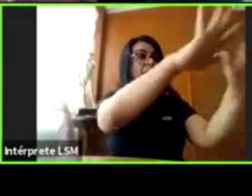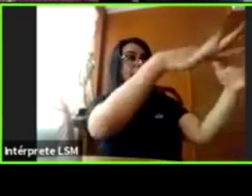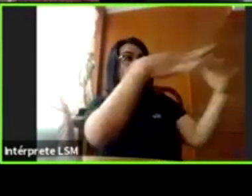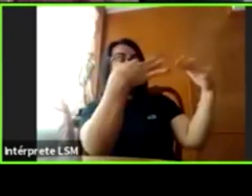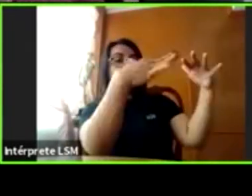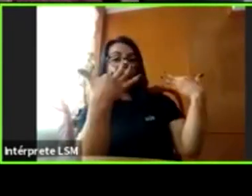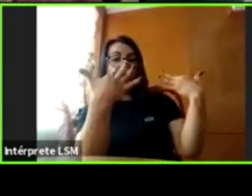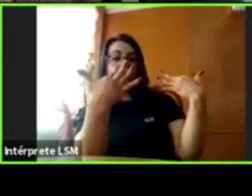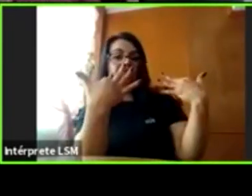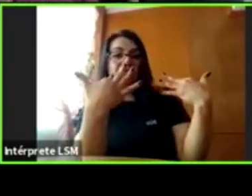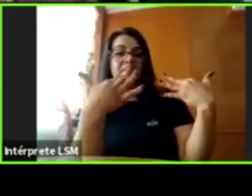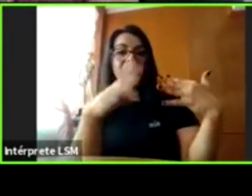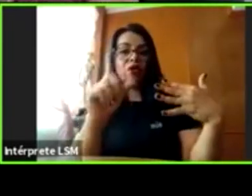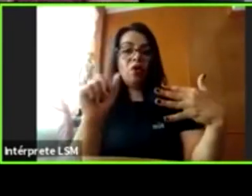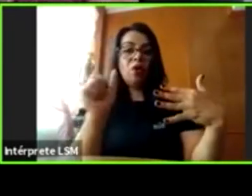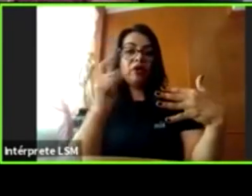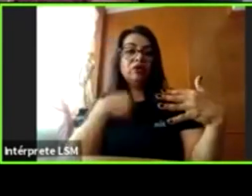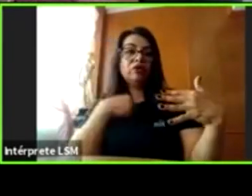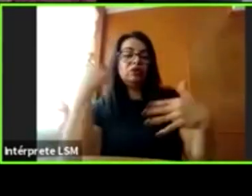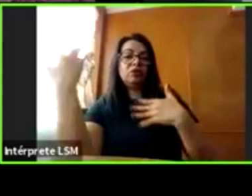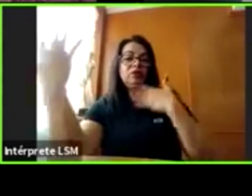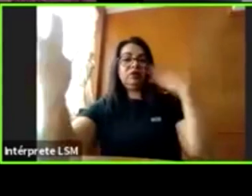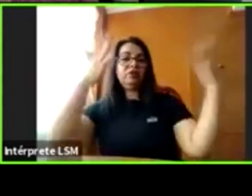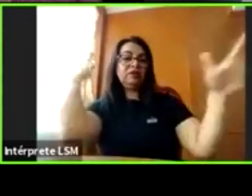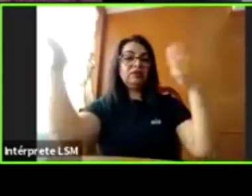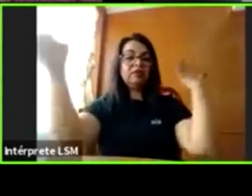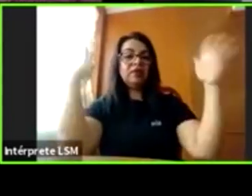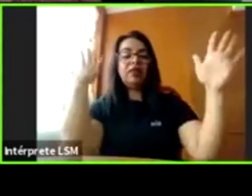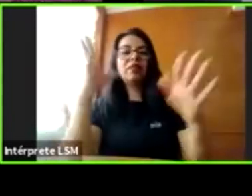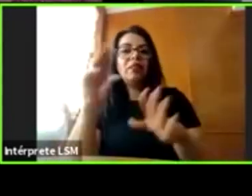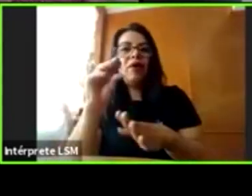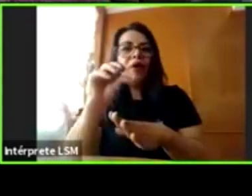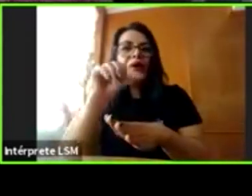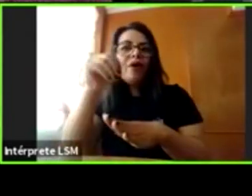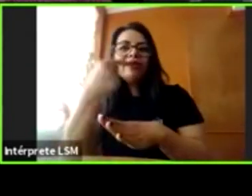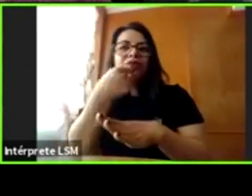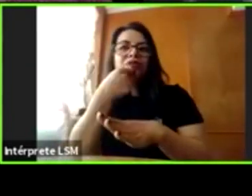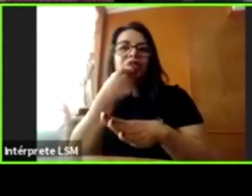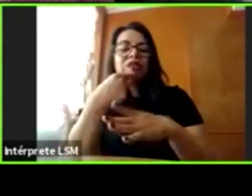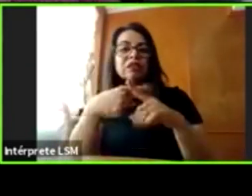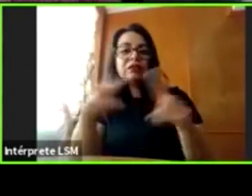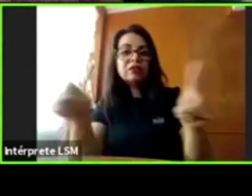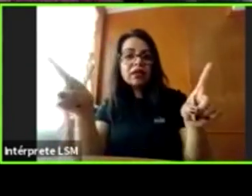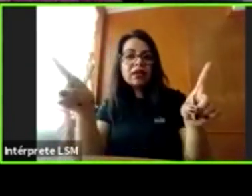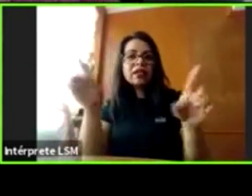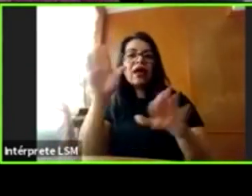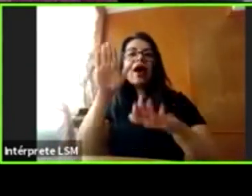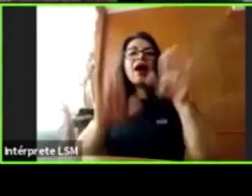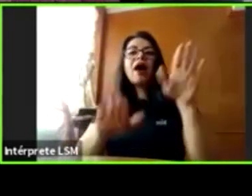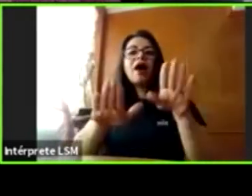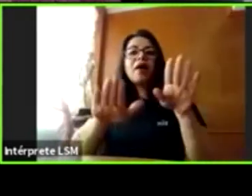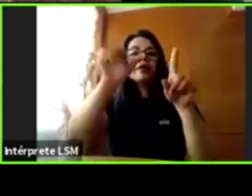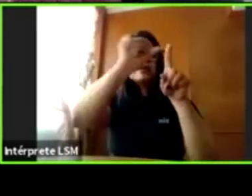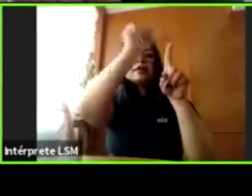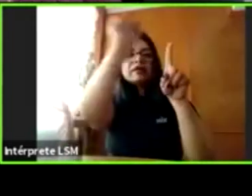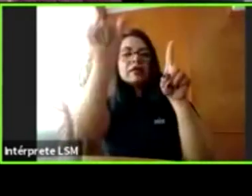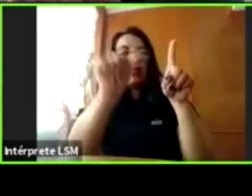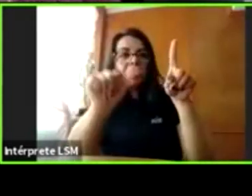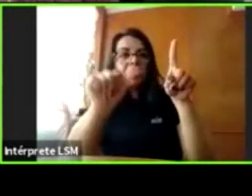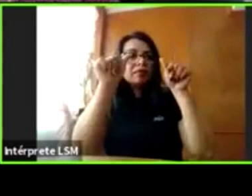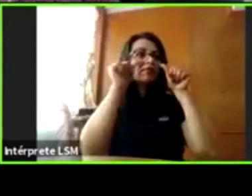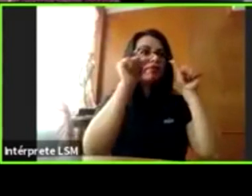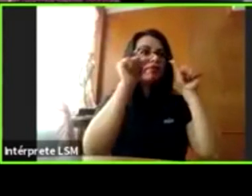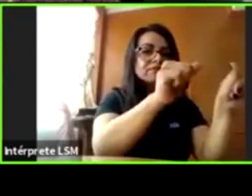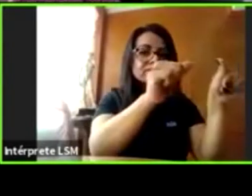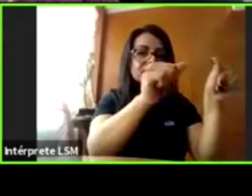muchos que su refugio emocional es el arte, es la escuela, es volverse incluso más complacientes a los